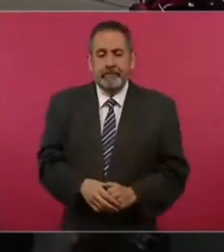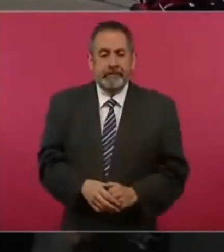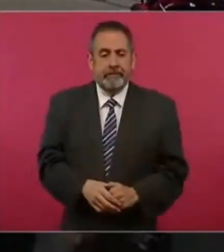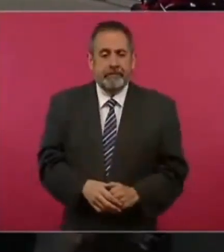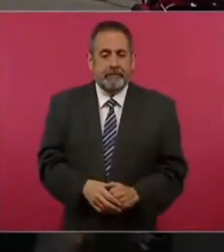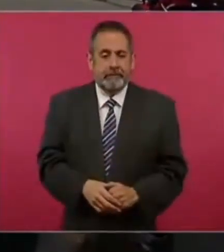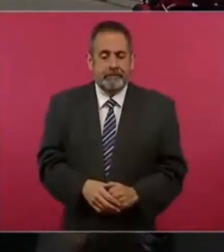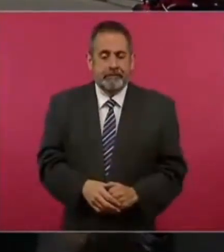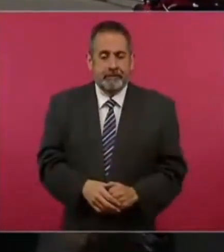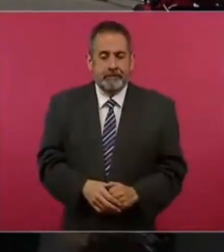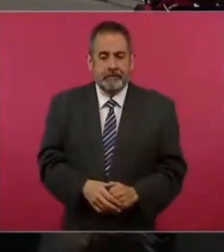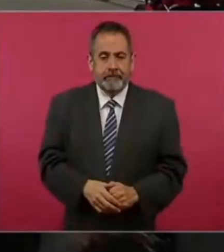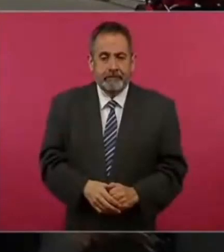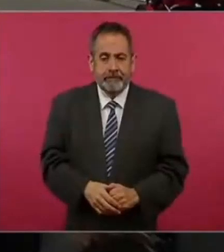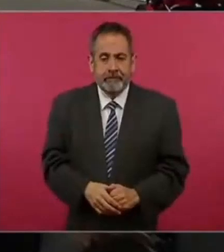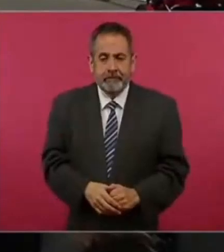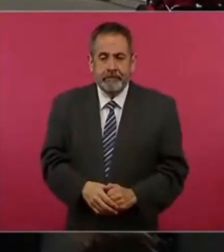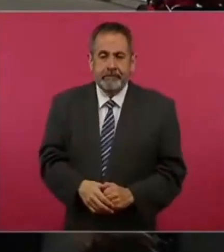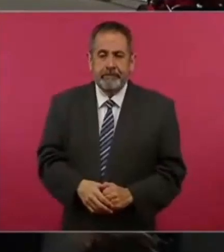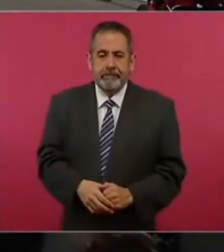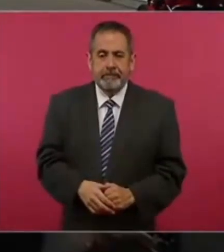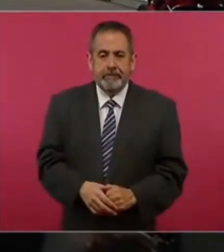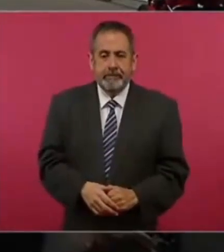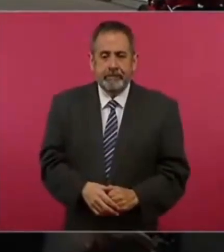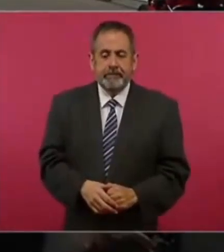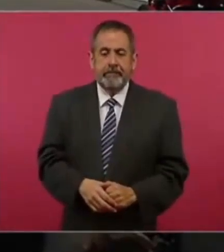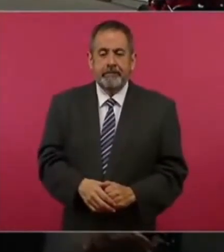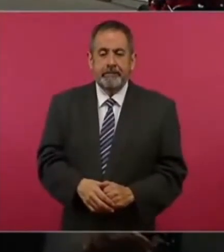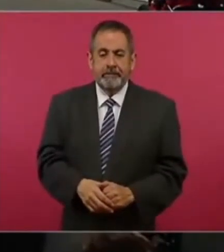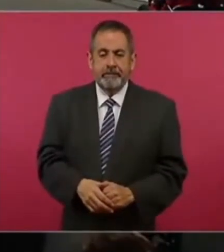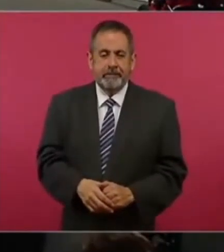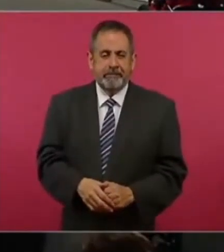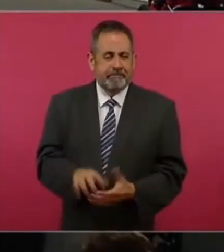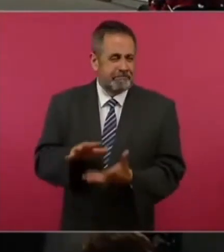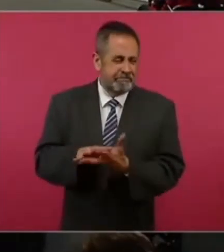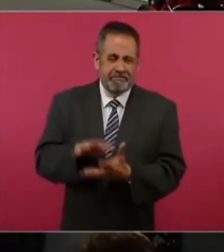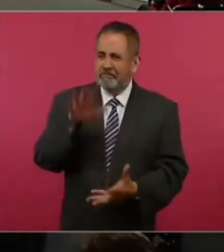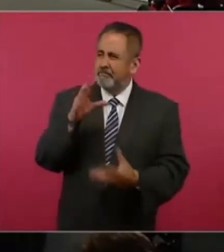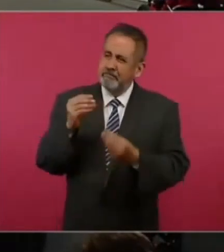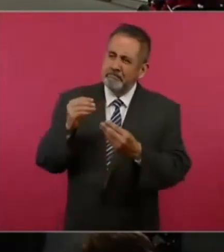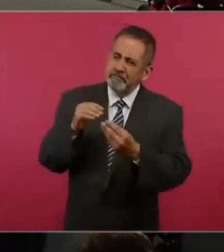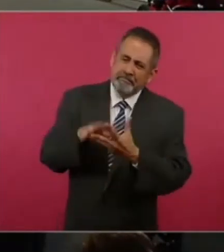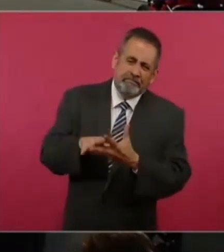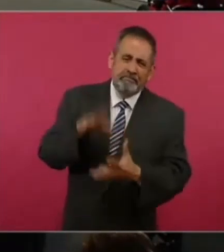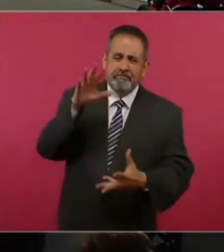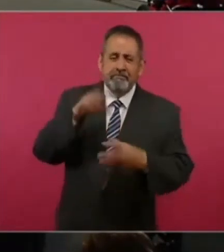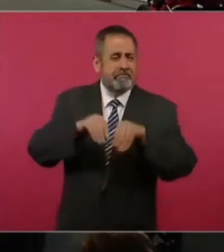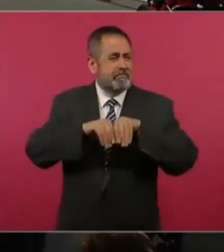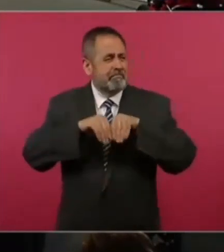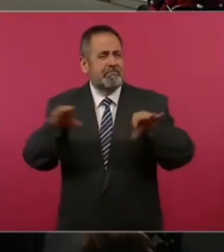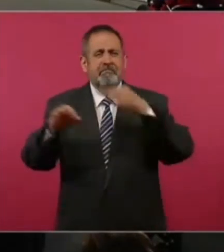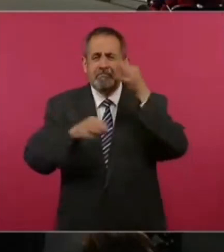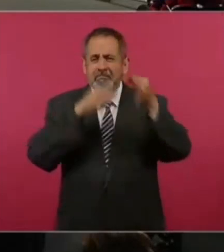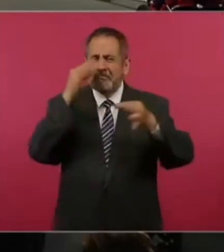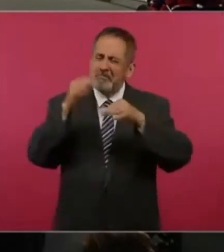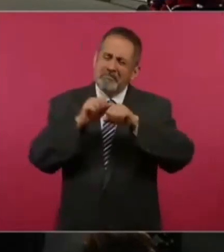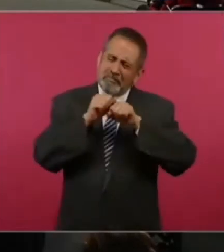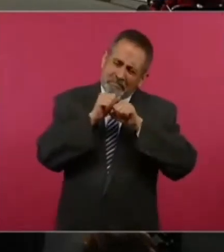masiva la difusión,